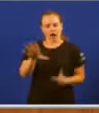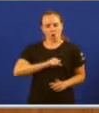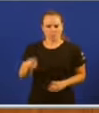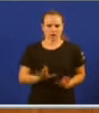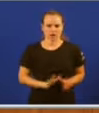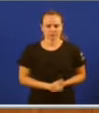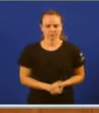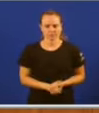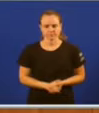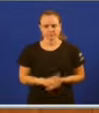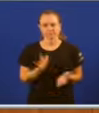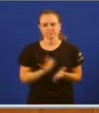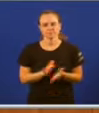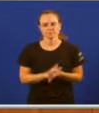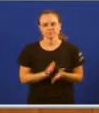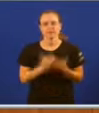Gracias o señor Apuntón.